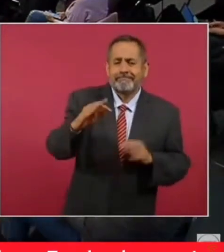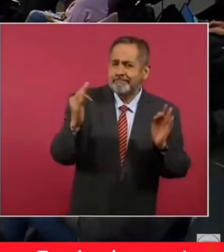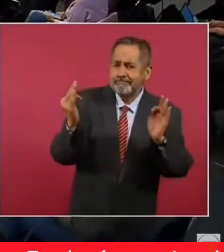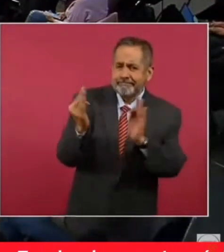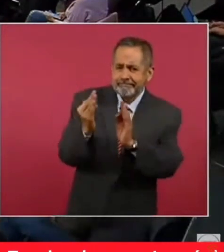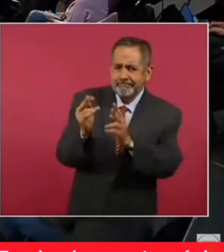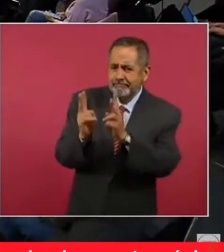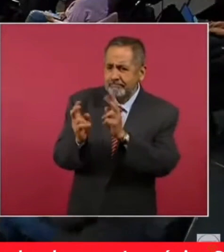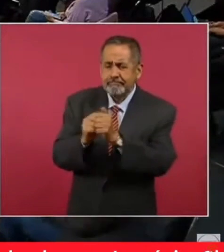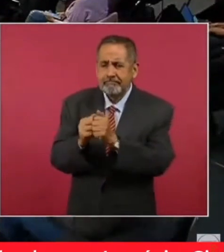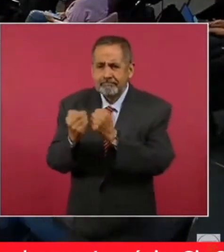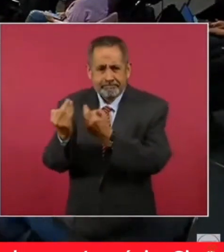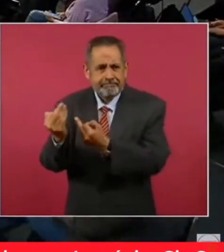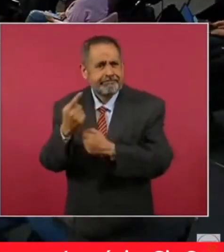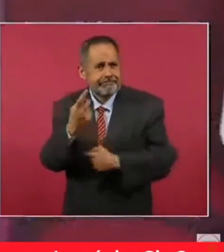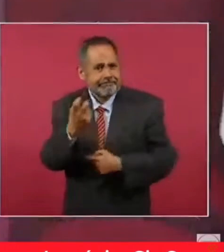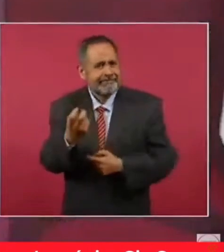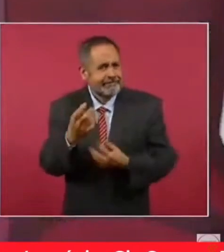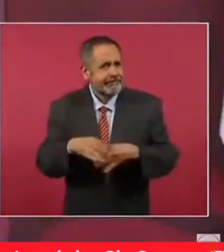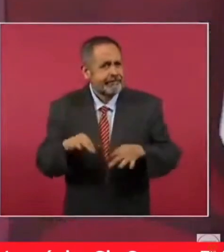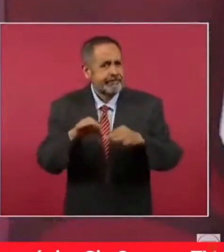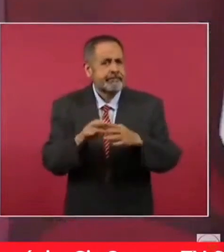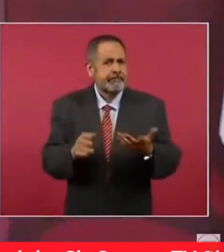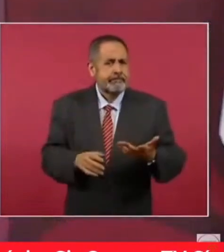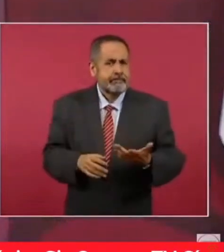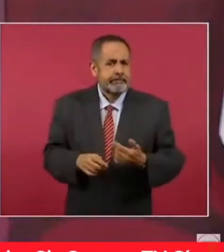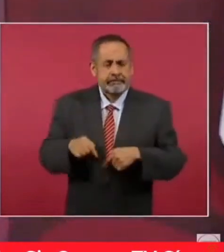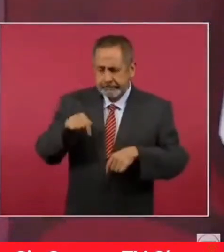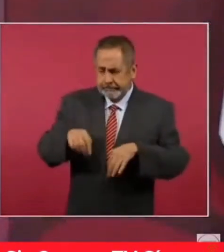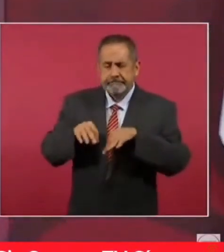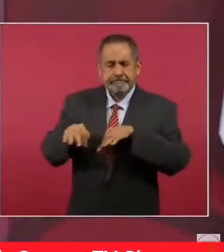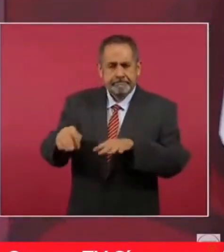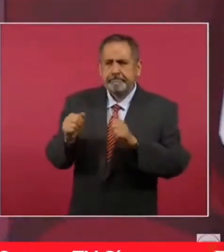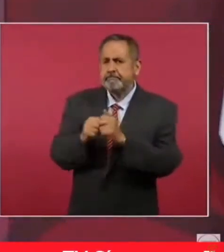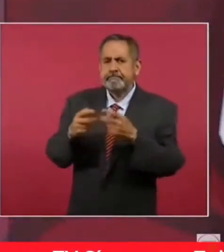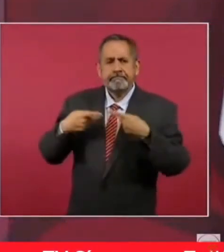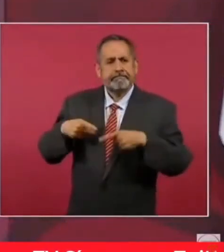O sea, hay que hacer trabajo con la gente.